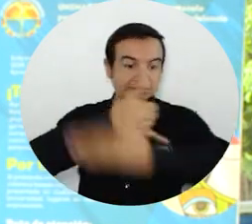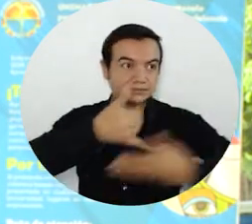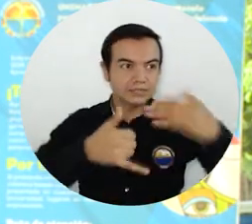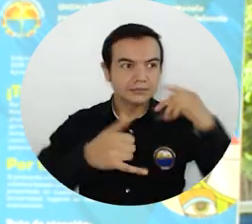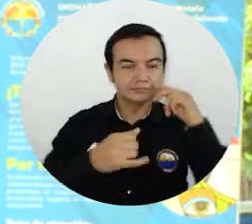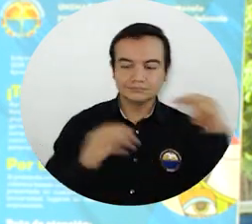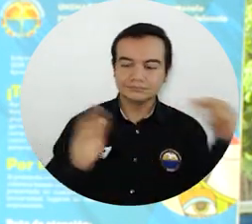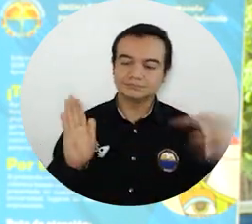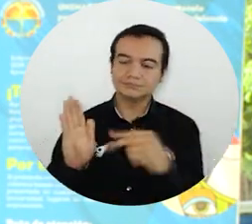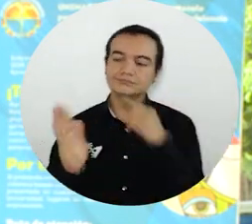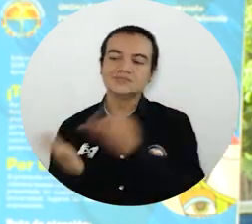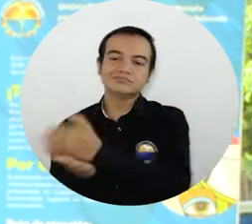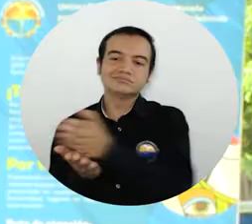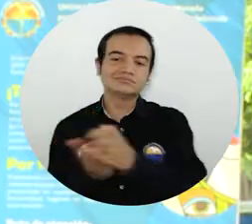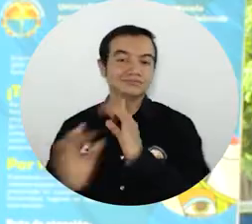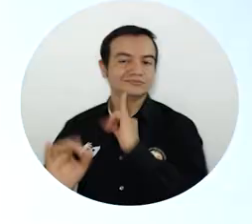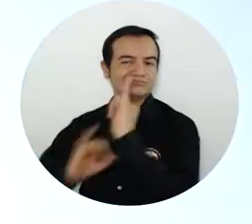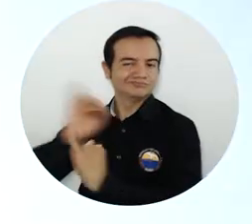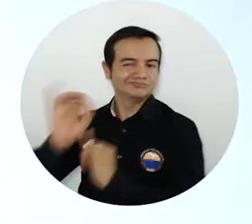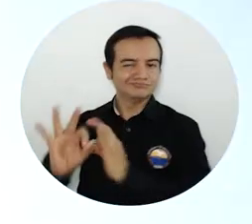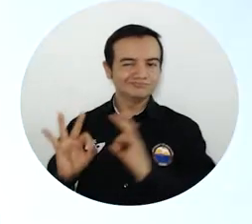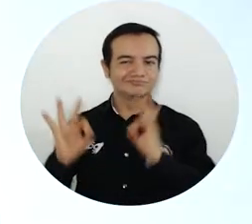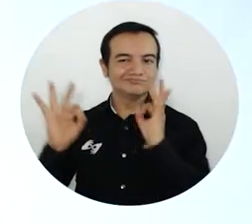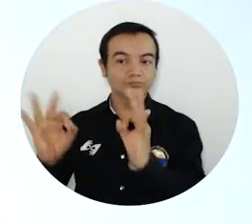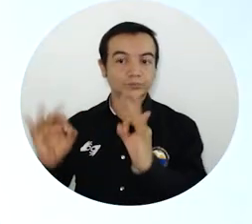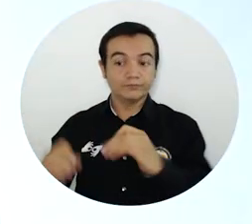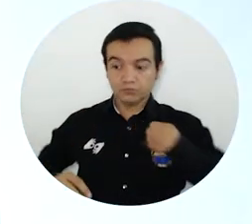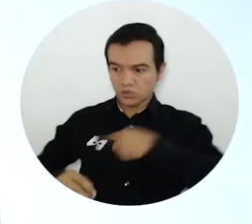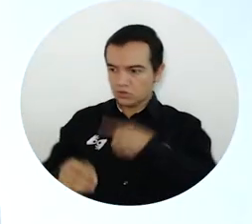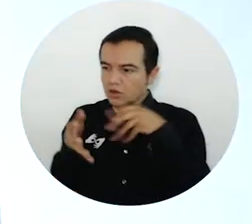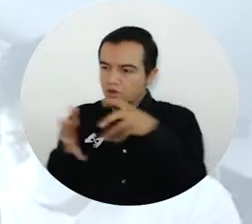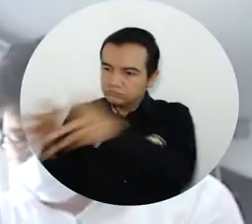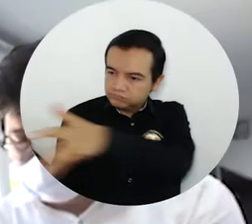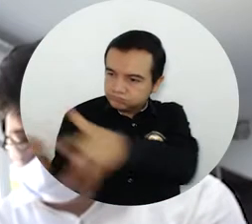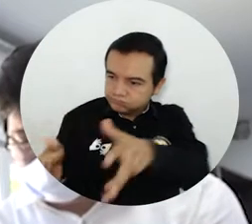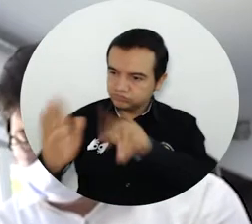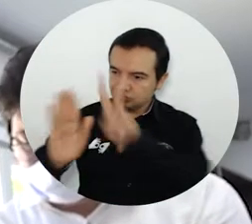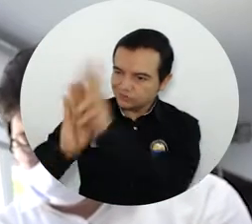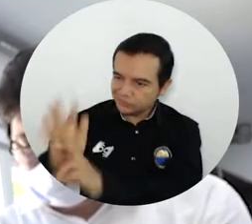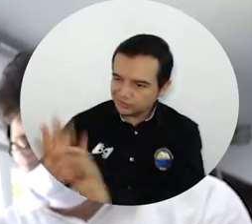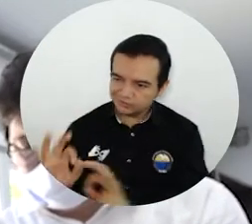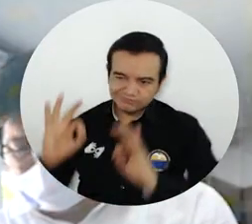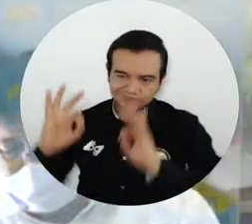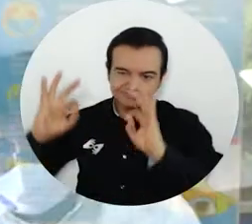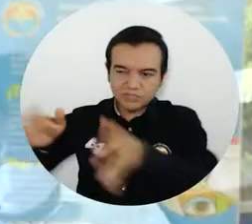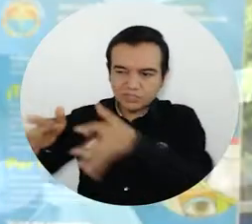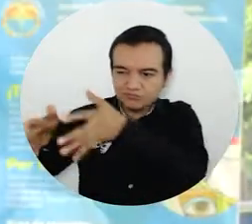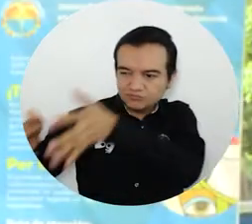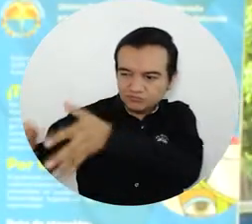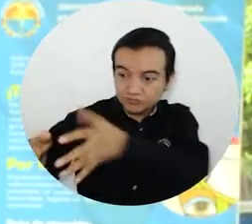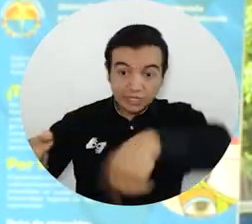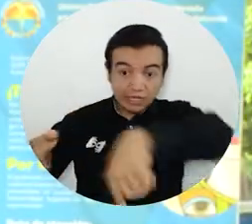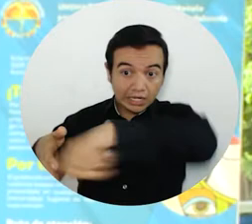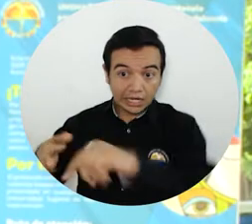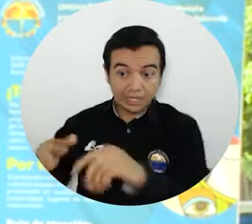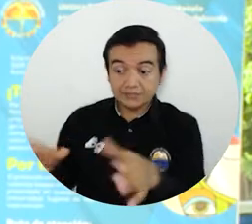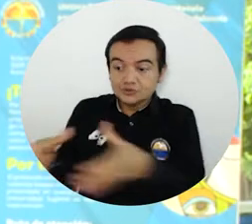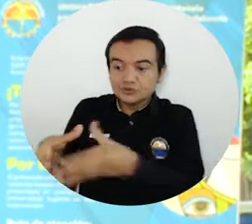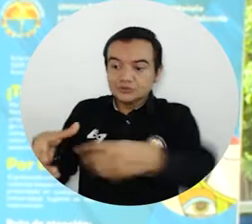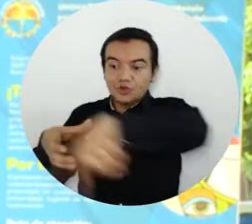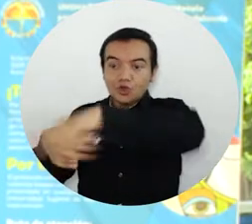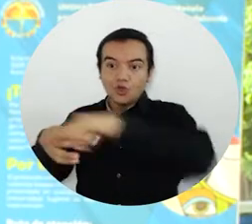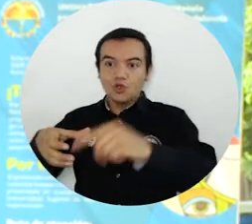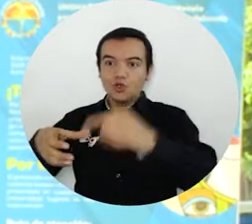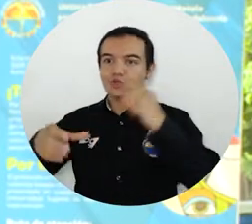nuestra formación es de clase mundial, de que el servicio, la calidad de la formación que estamos brindando en este caso a nuestros